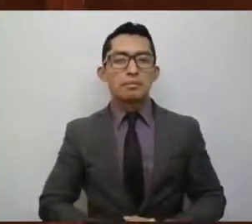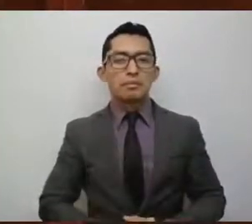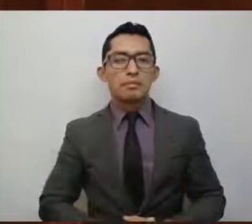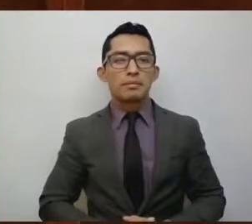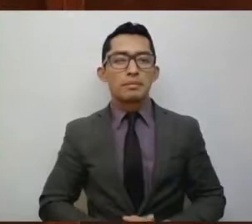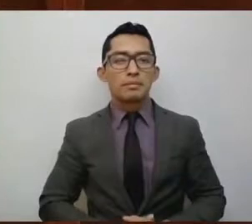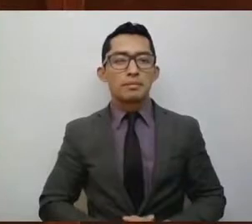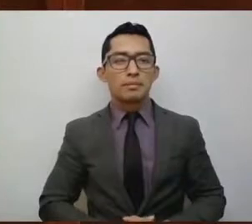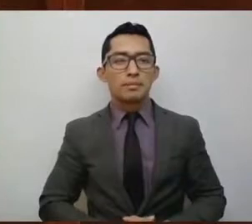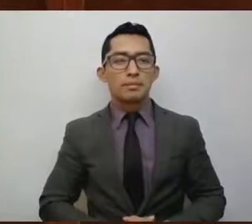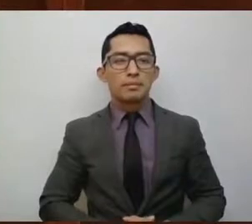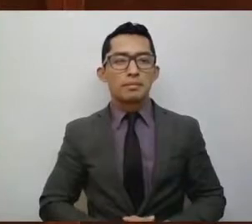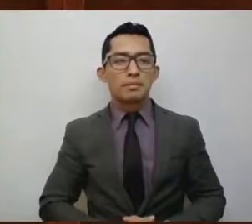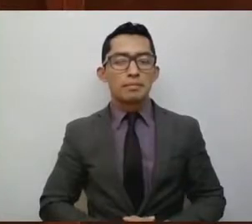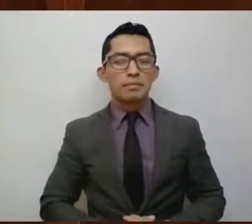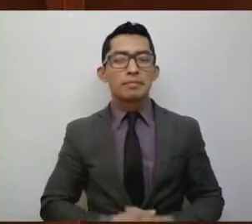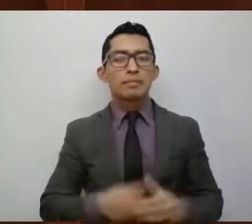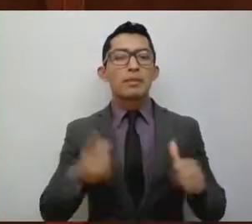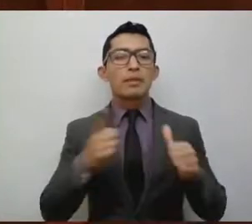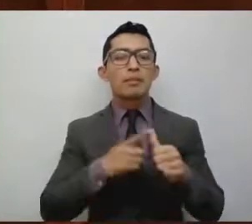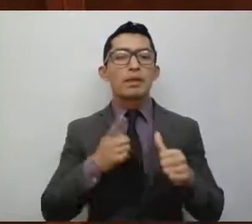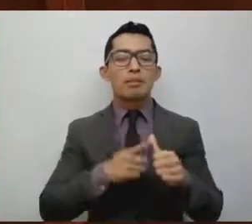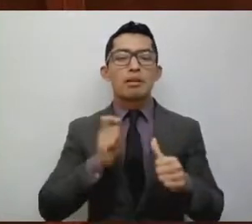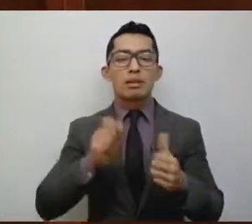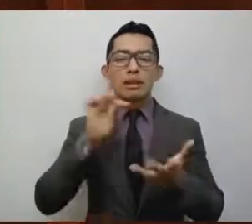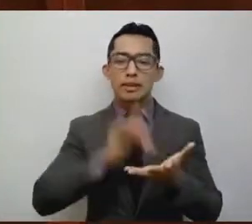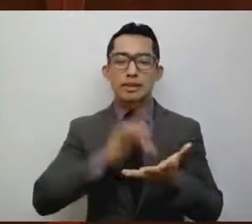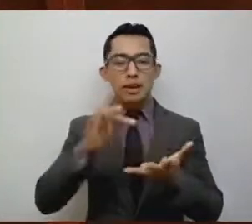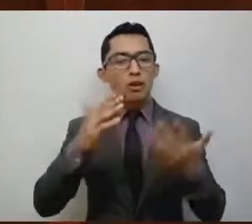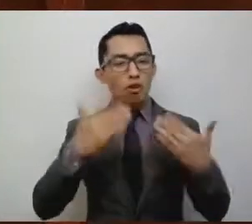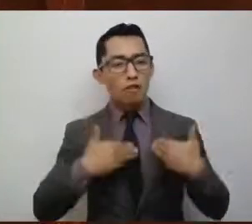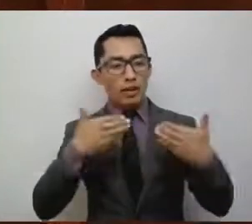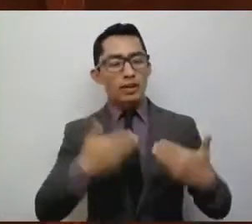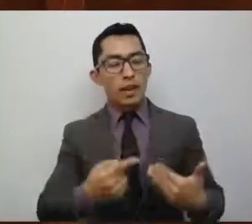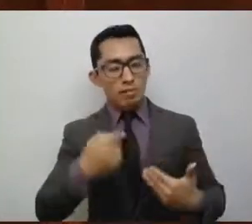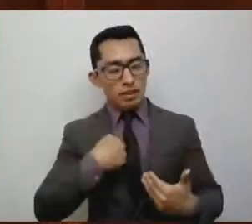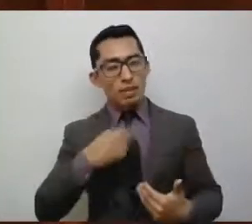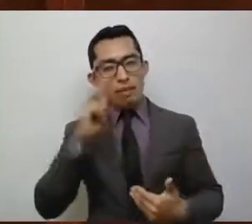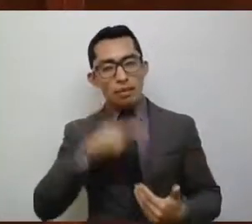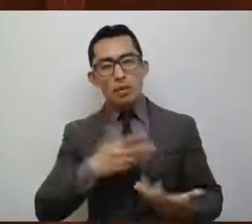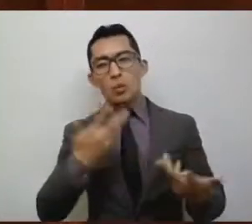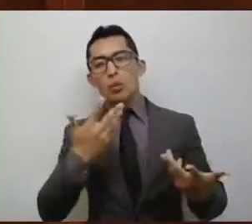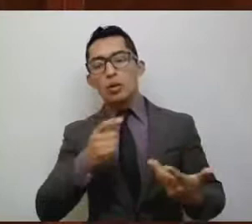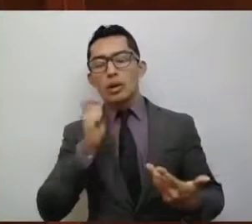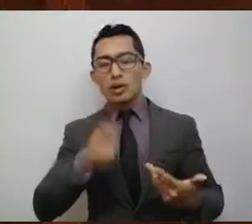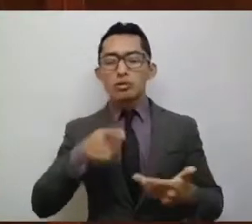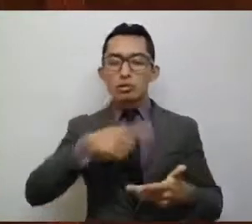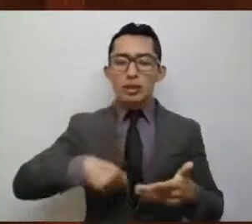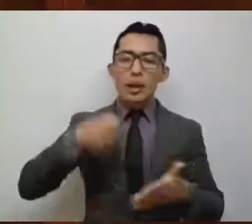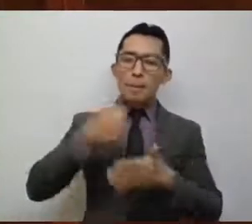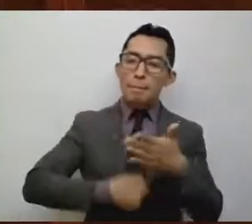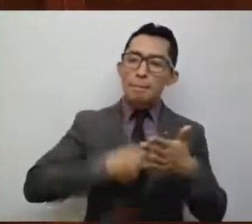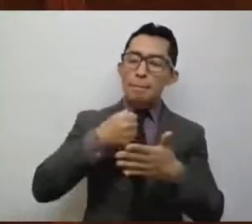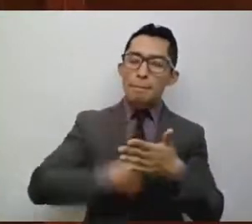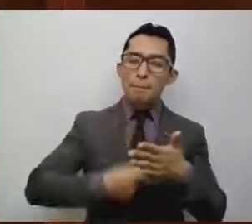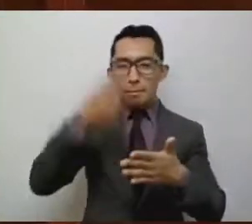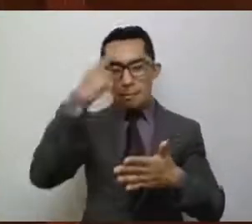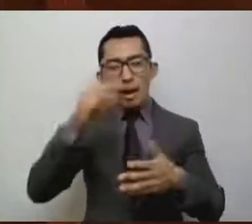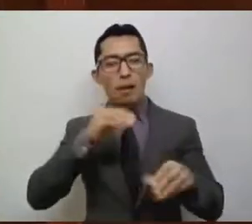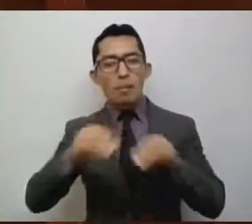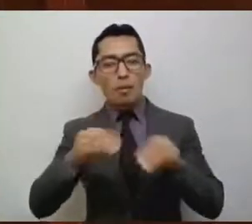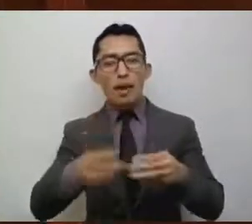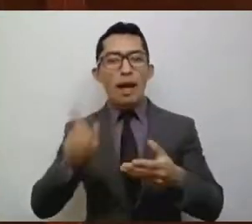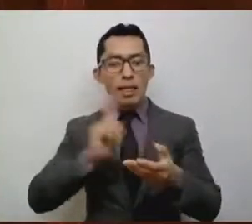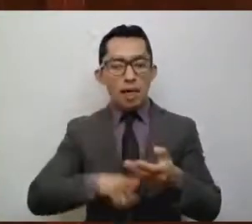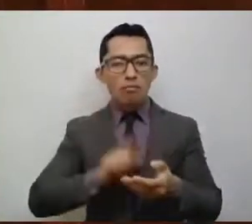Primero, con nada, agradezco su confianza y valoro con mucho aprecio la lucha para alcanzar una movilidad más sustentable en nuestro